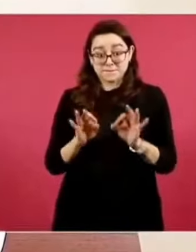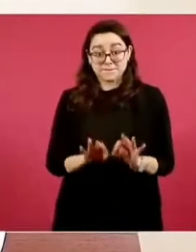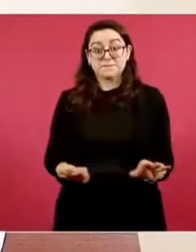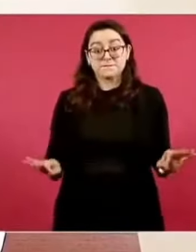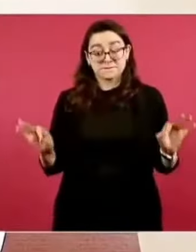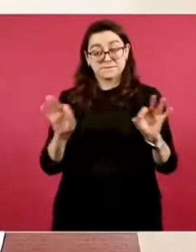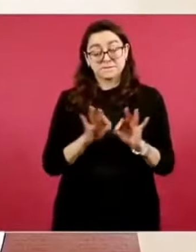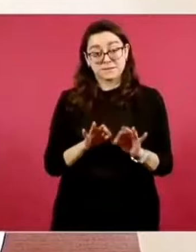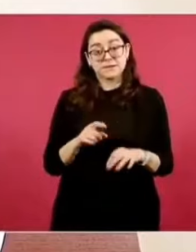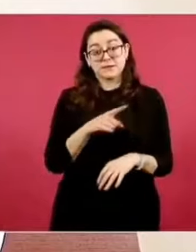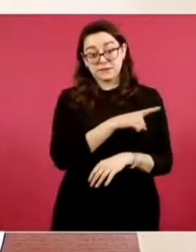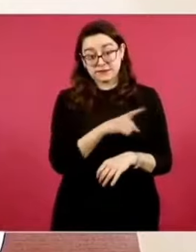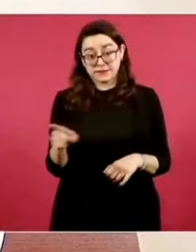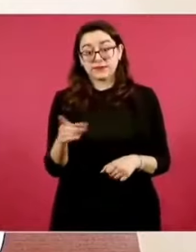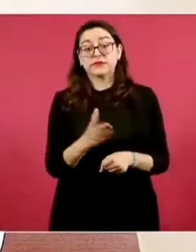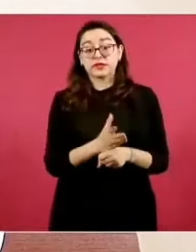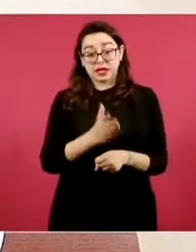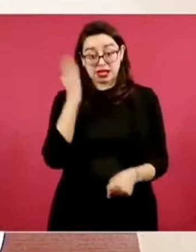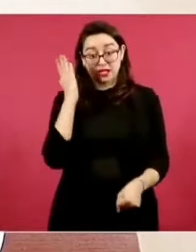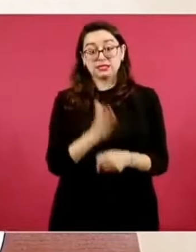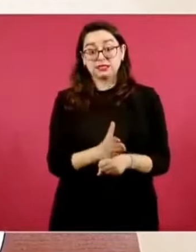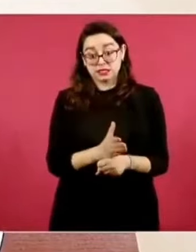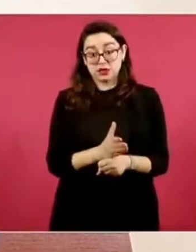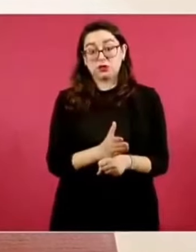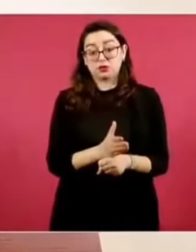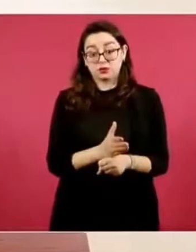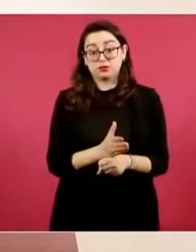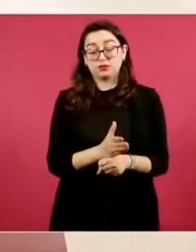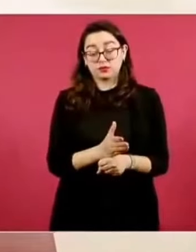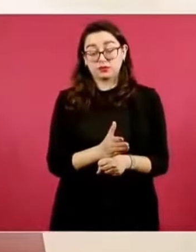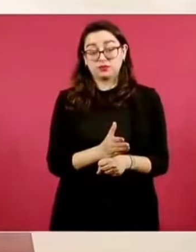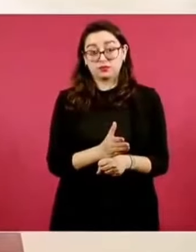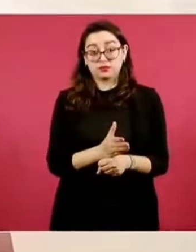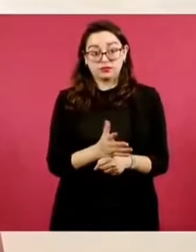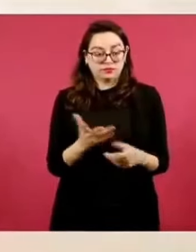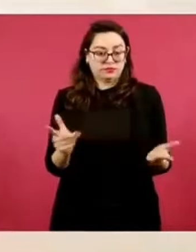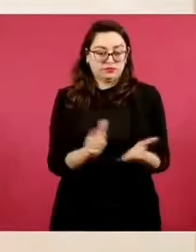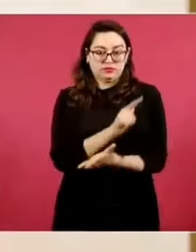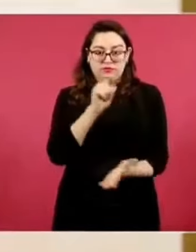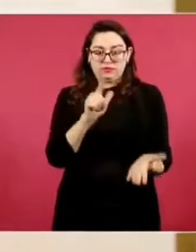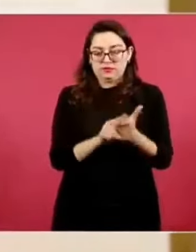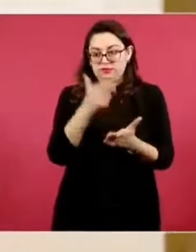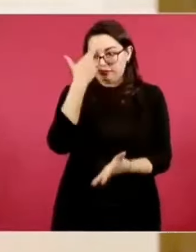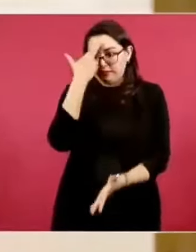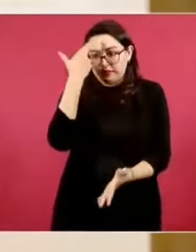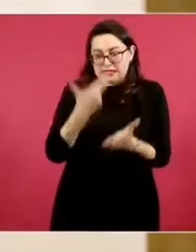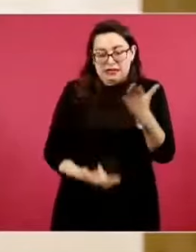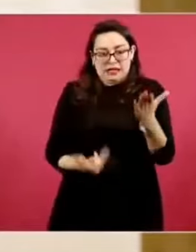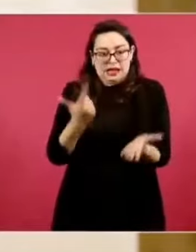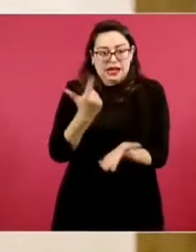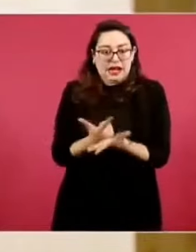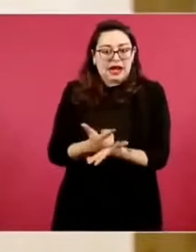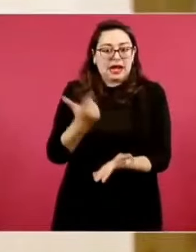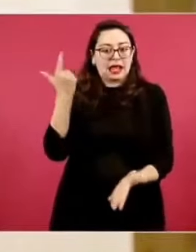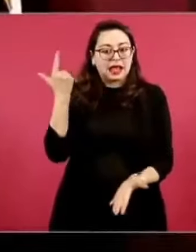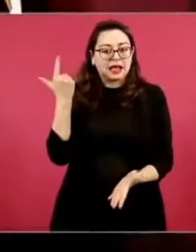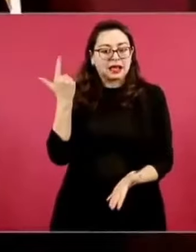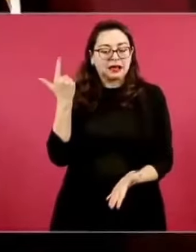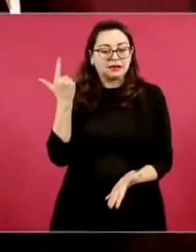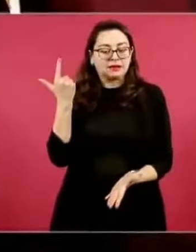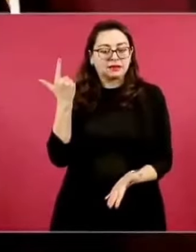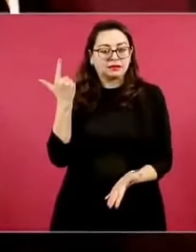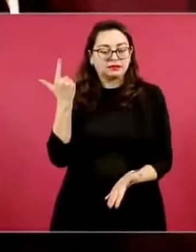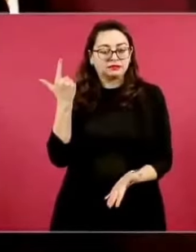haya impunidad si se trata de un crimen que,